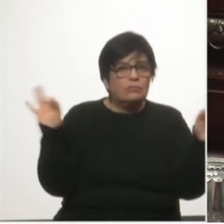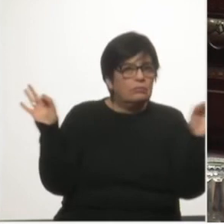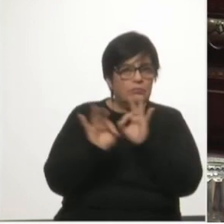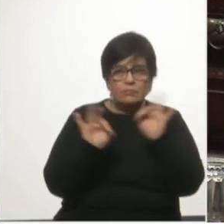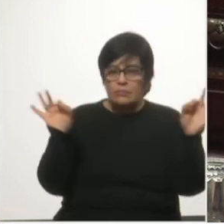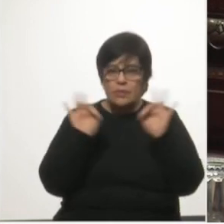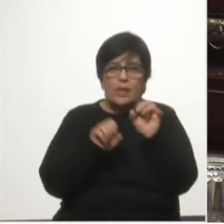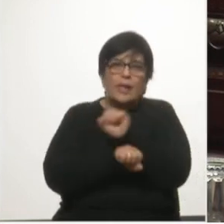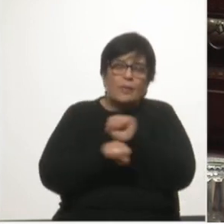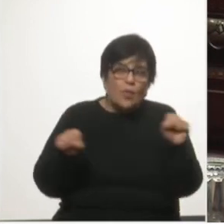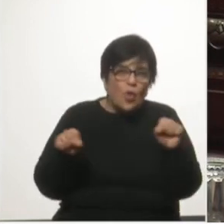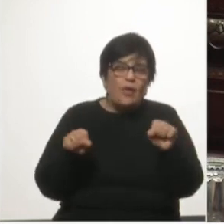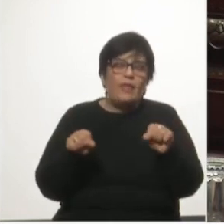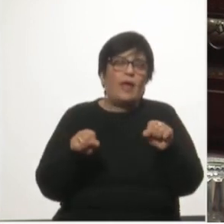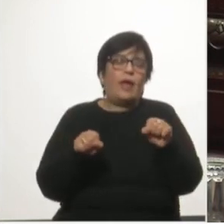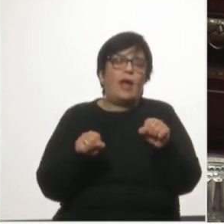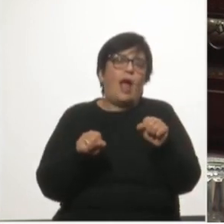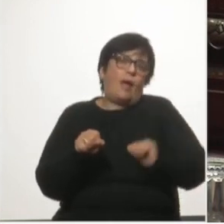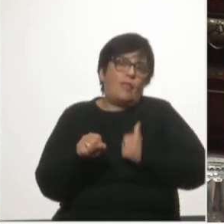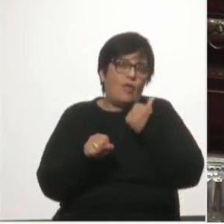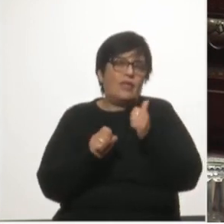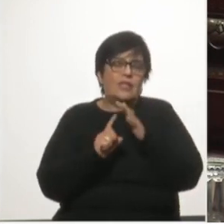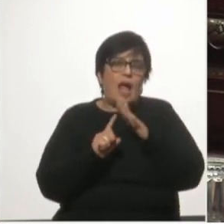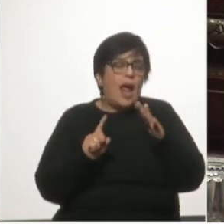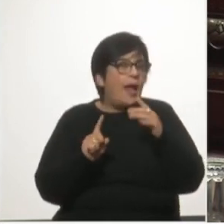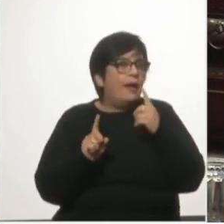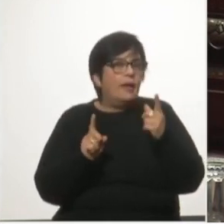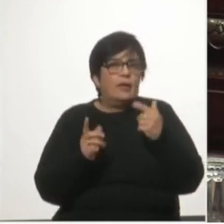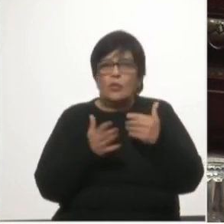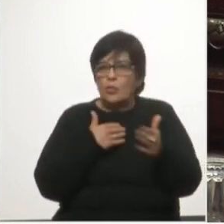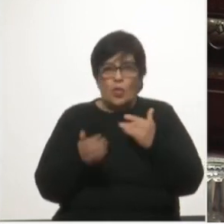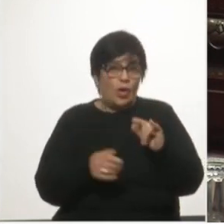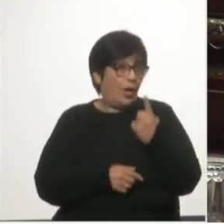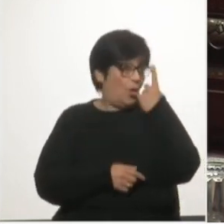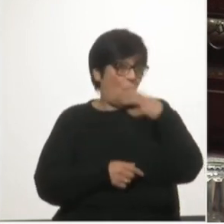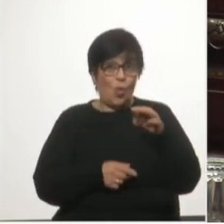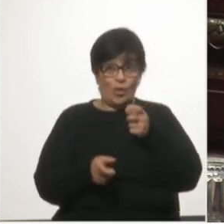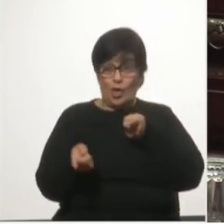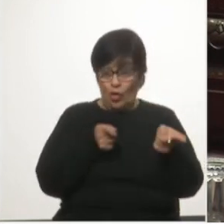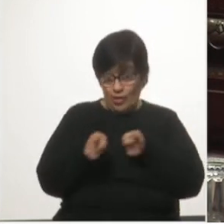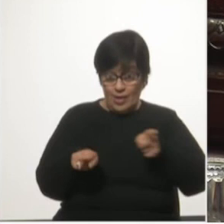captación de tráfico a pesar de pasar a ser un monopolio.